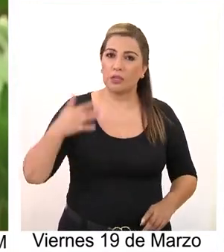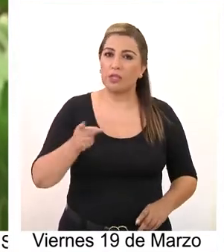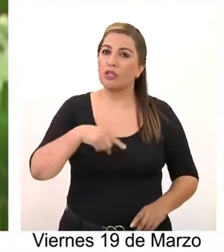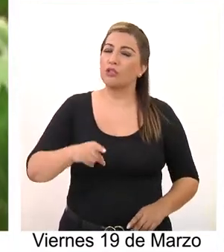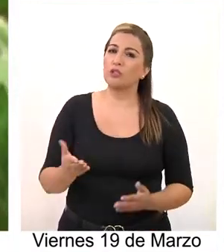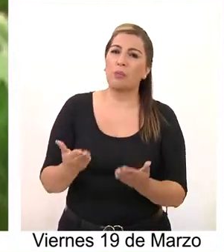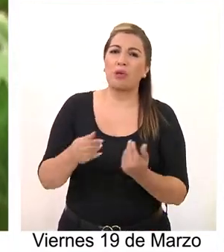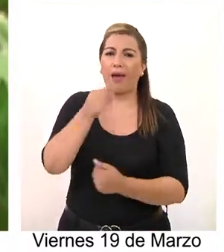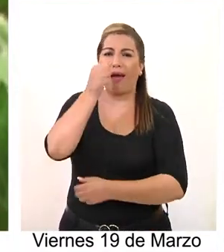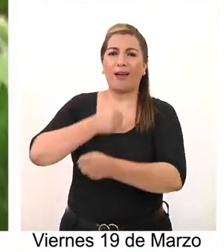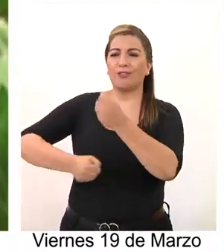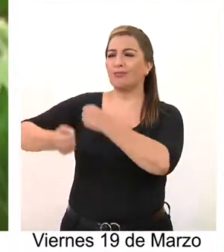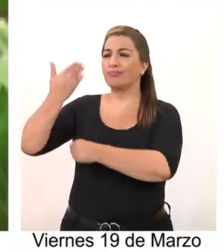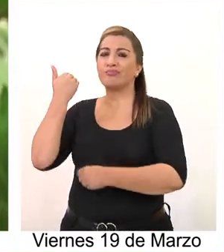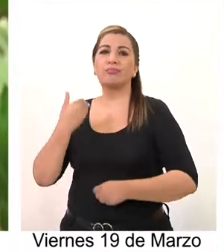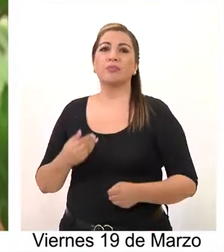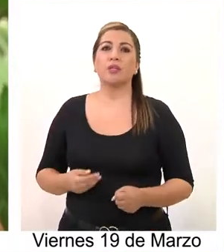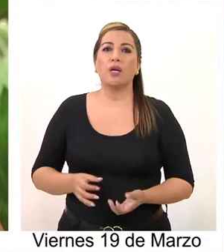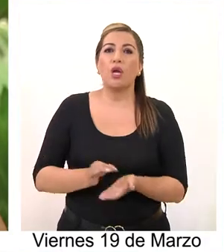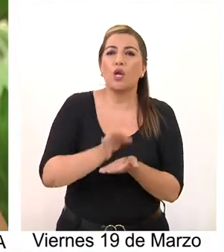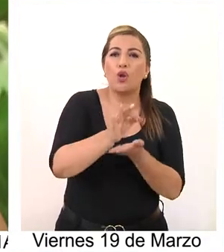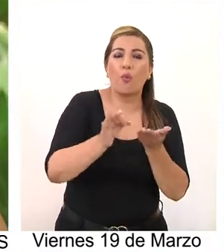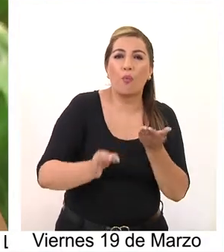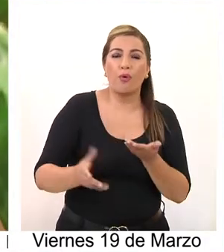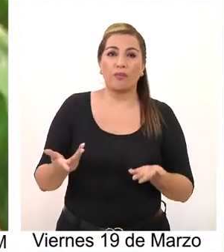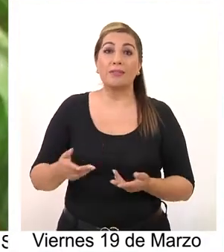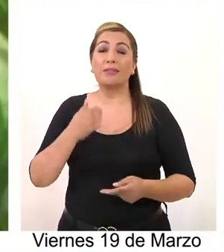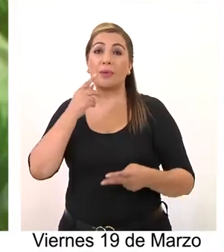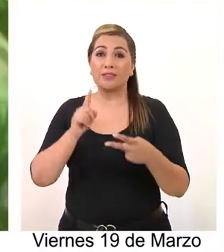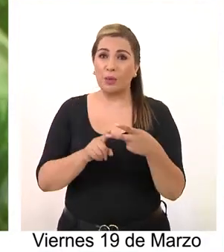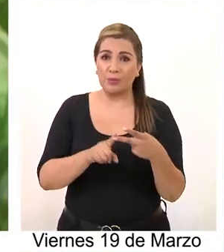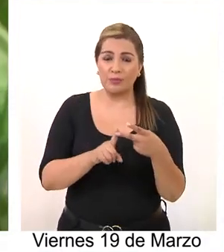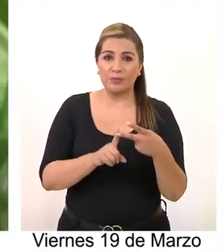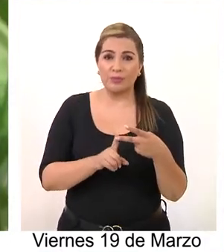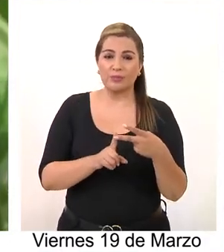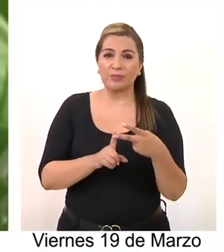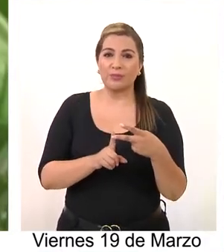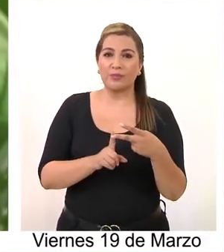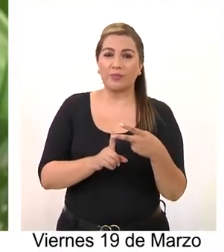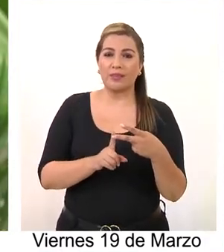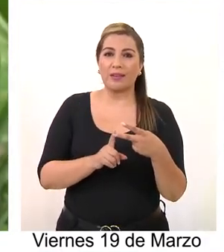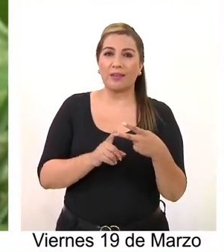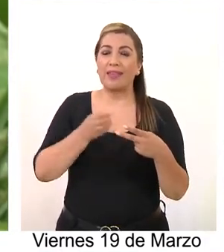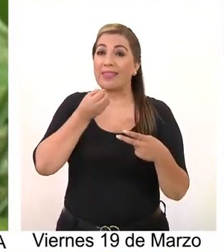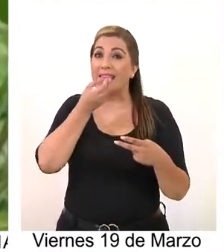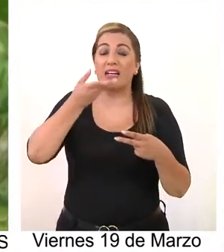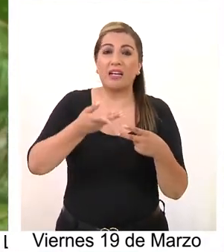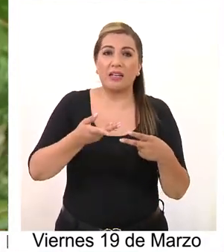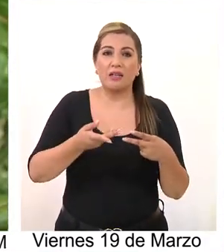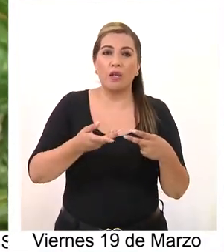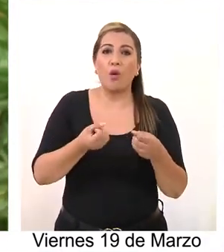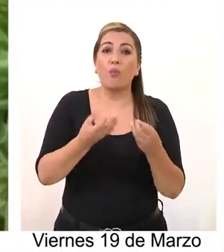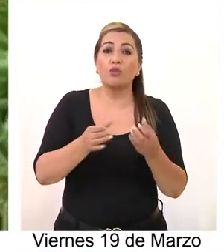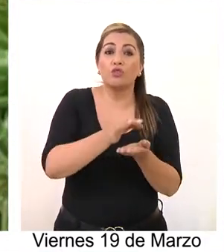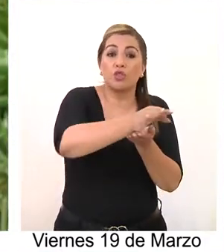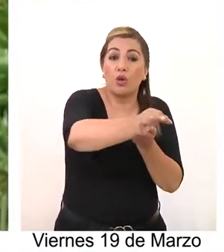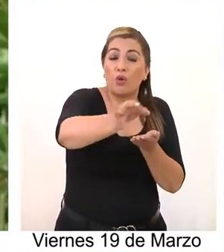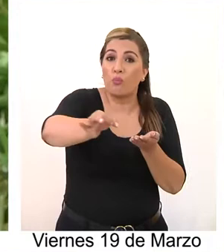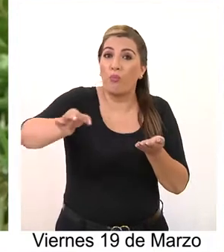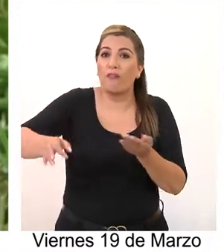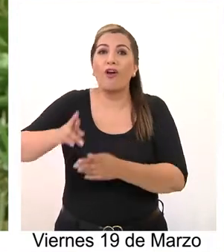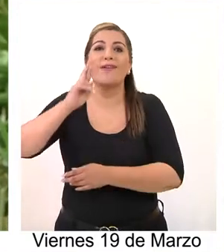angular que hemos estado demandando desde muchos años los pueblos originarios. Y lo segundo tiene que ver con la declaración de un Estado